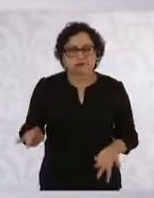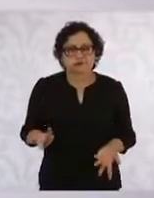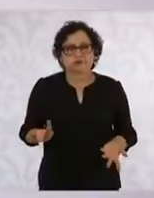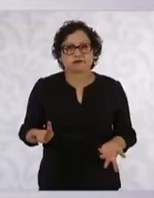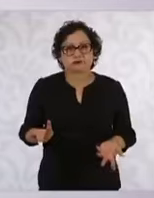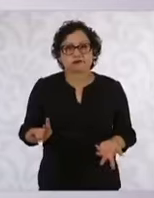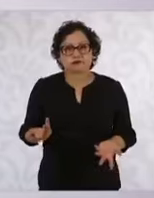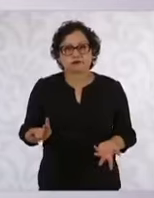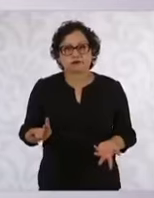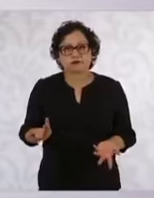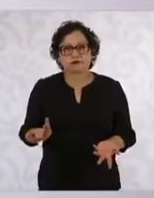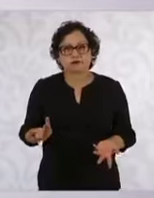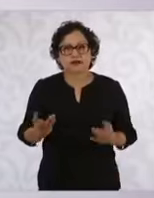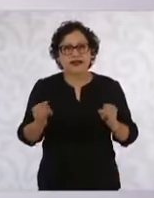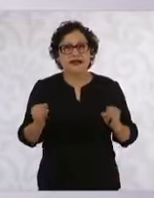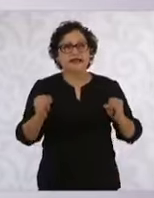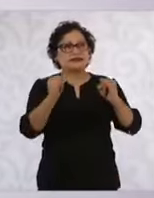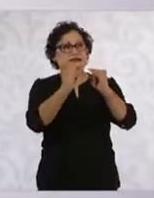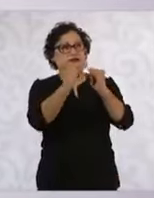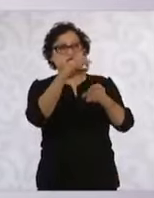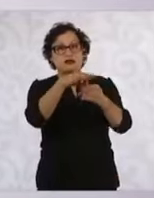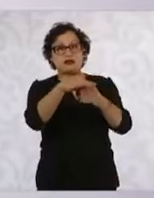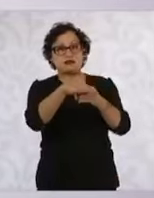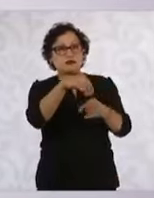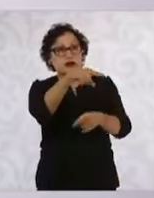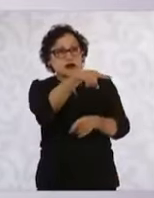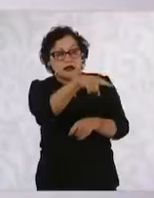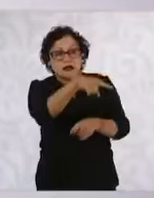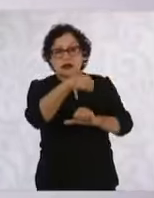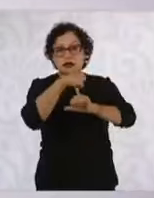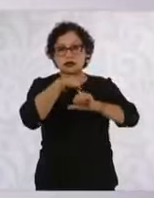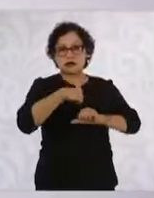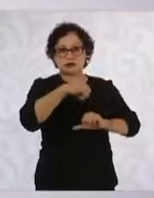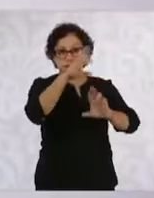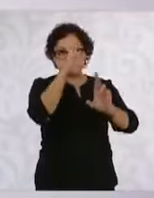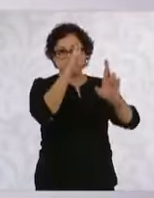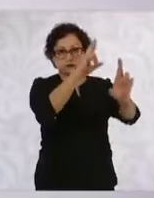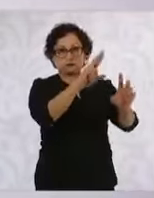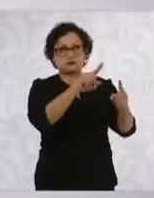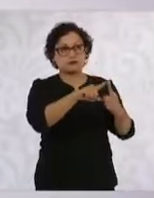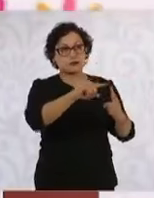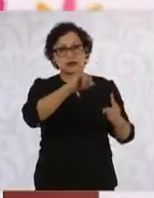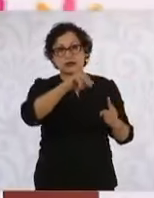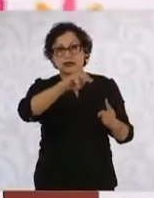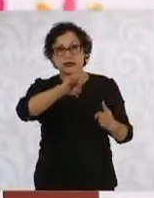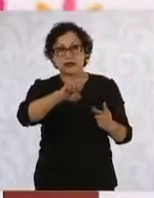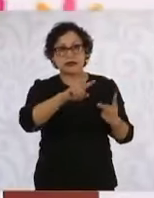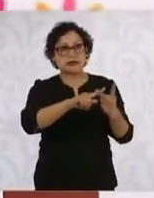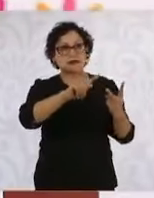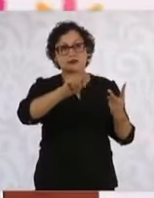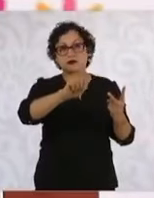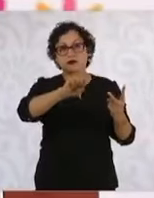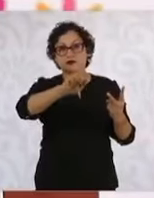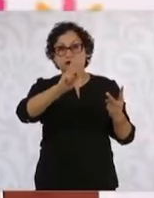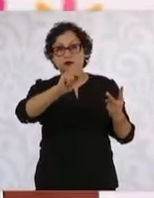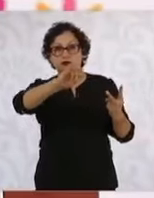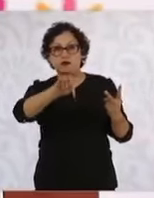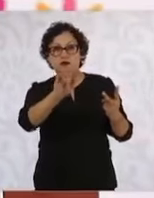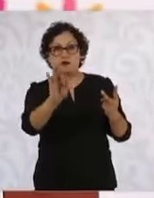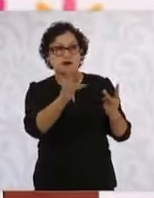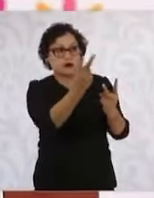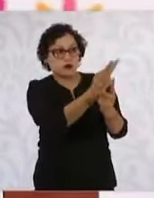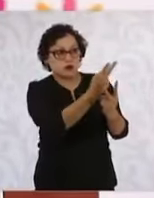electorales, que eso es muy importante, por el INE y por el Tribunal Electoral del Poder Judicial de la